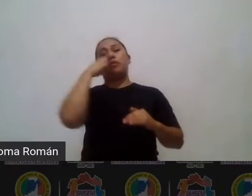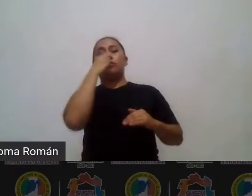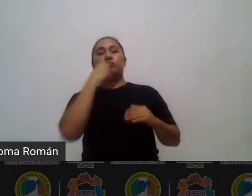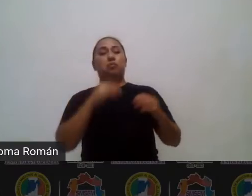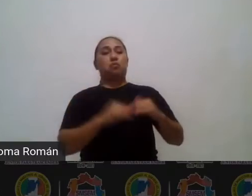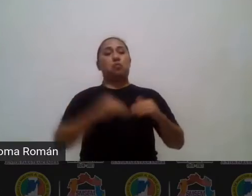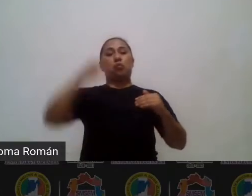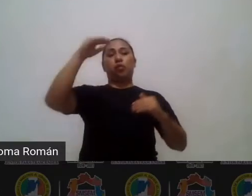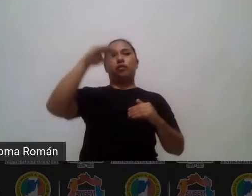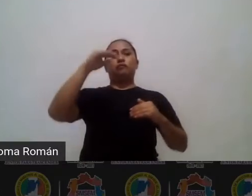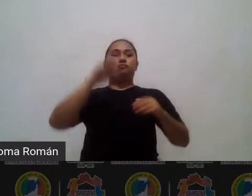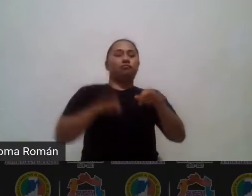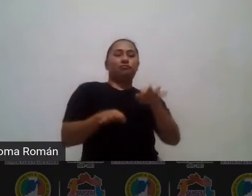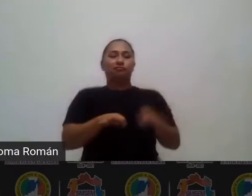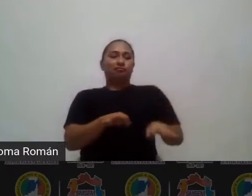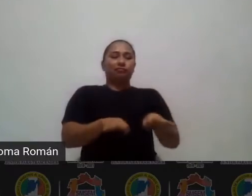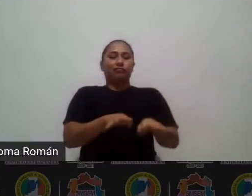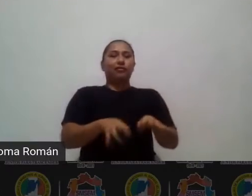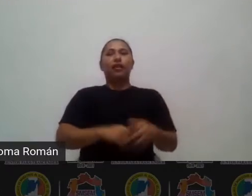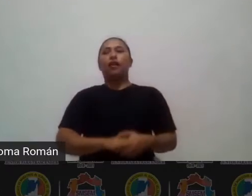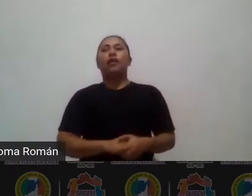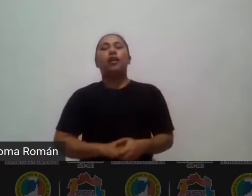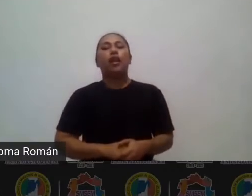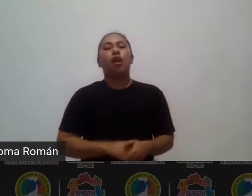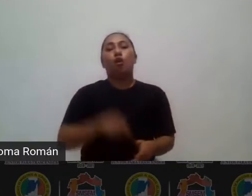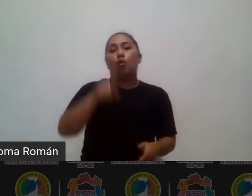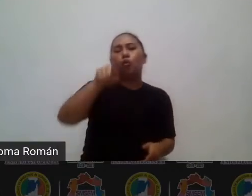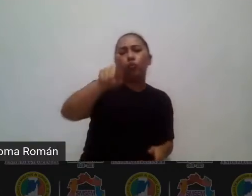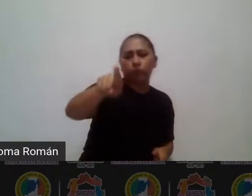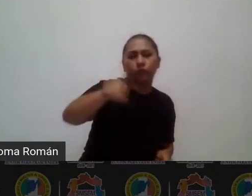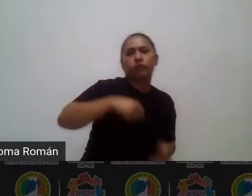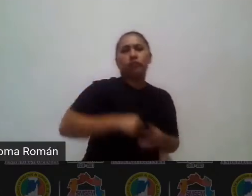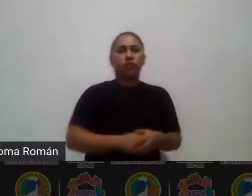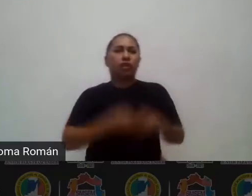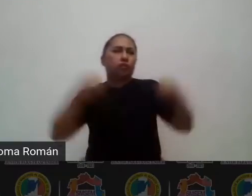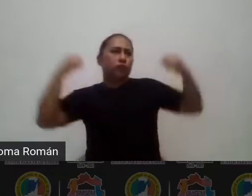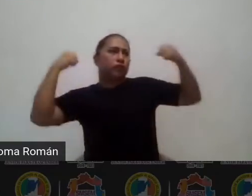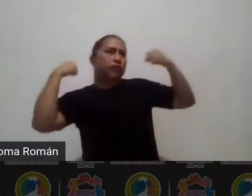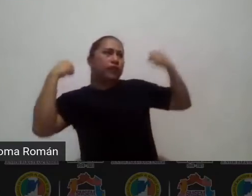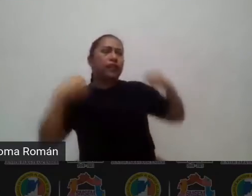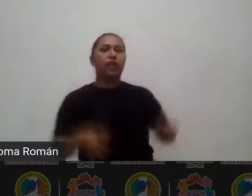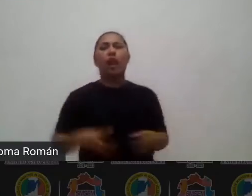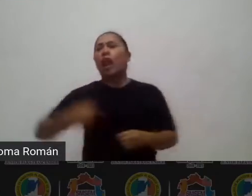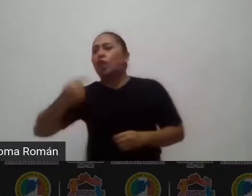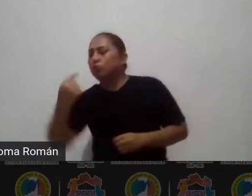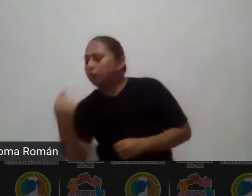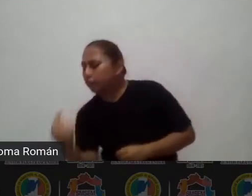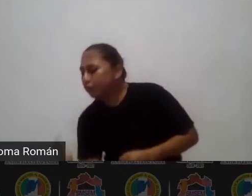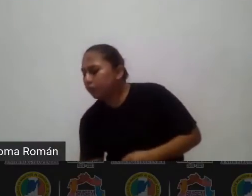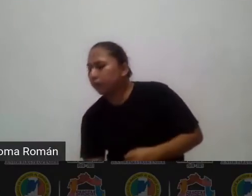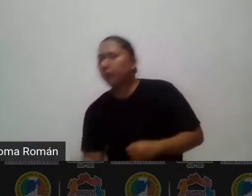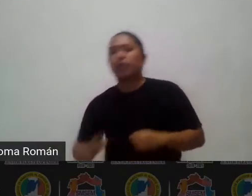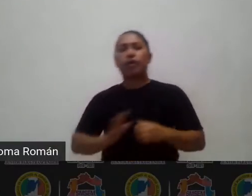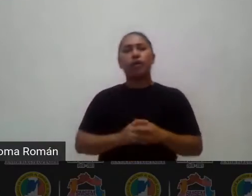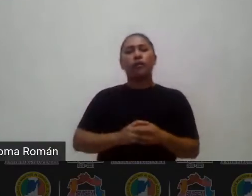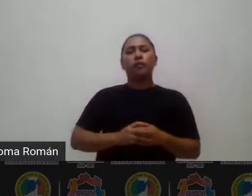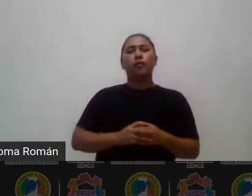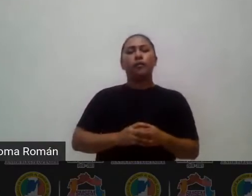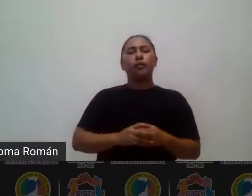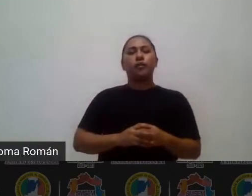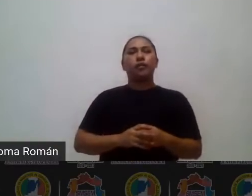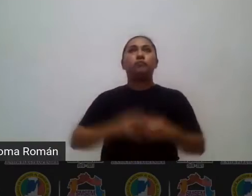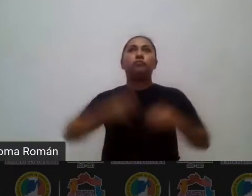puedes tú decir oigan ustedes encárguense de la parte fuerte y los más pequeños de la parte a lo mejor entre a lo mejor